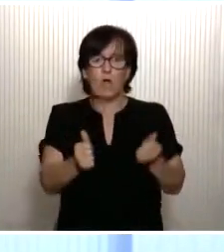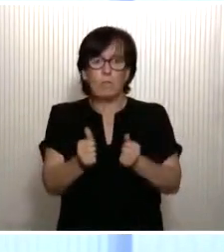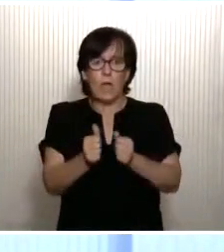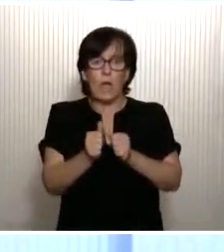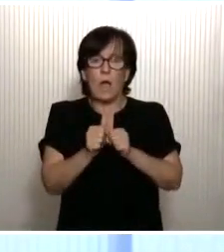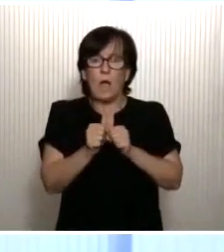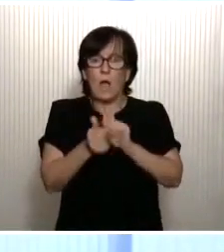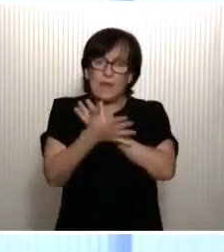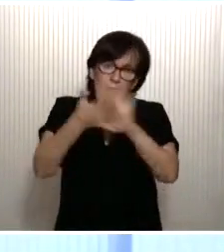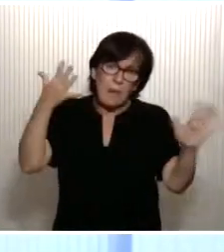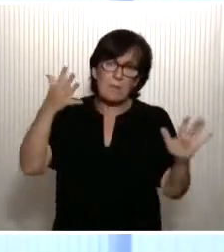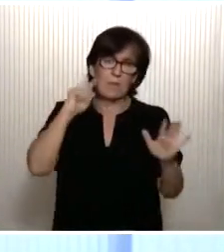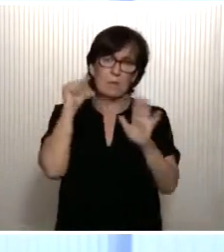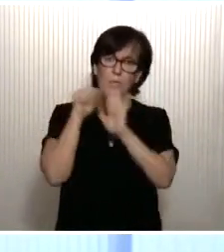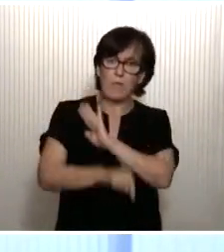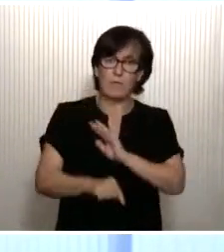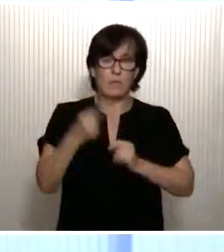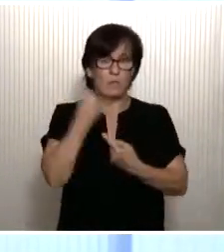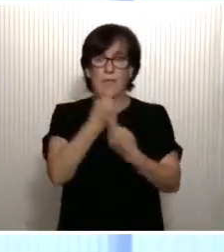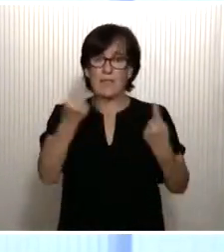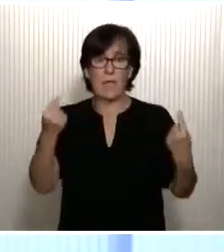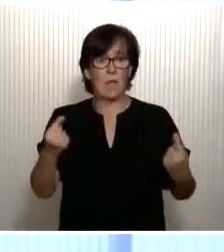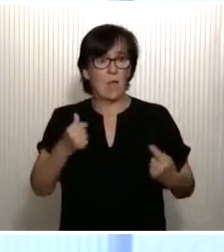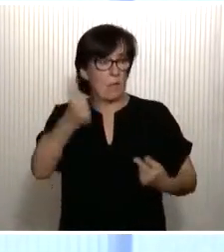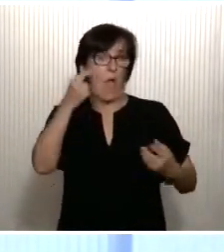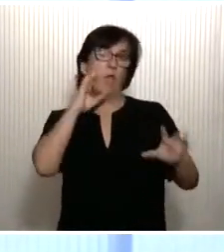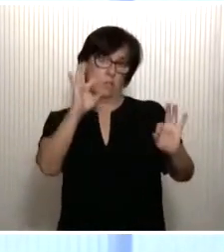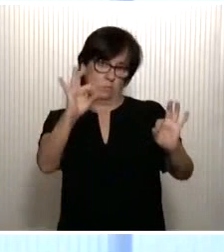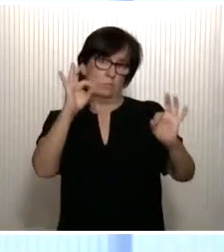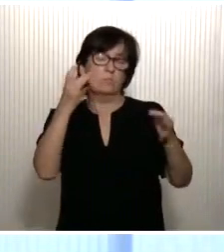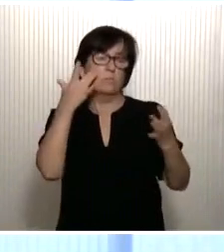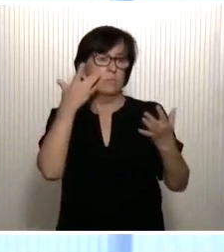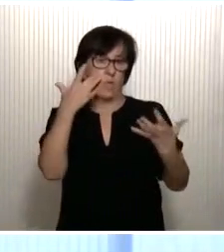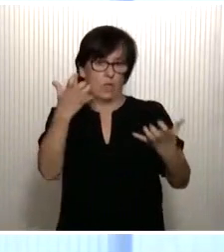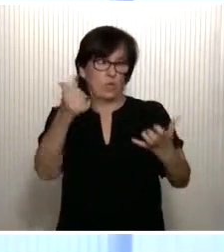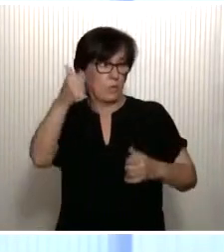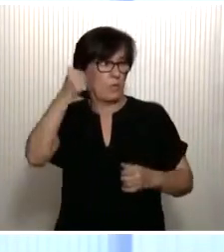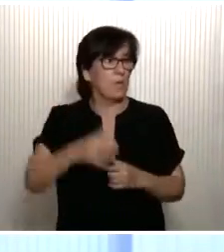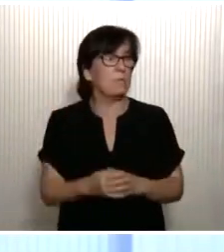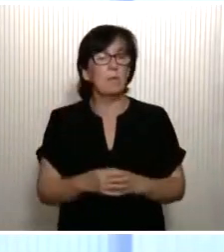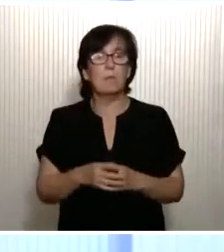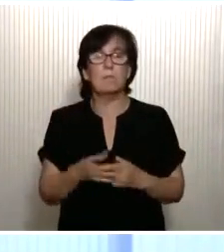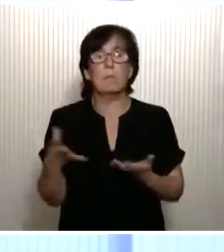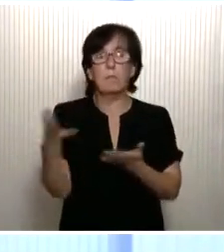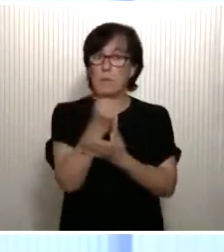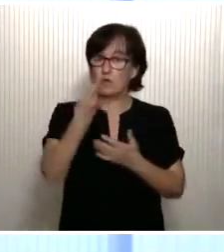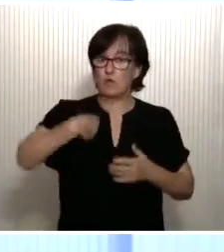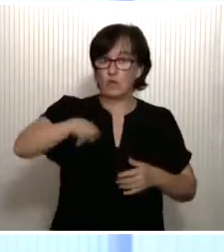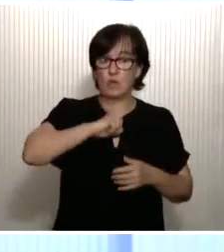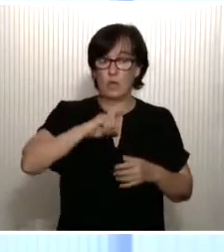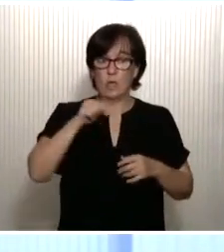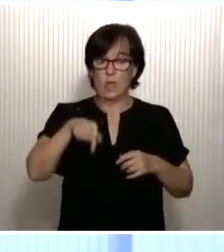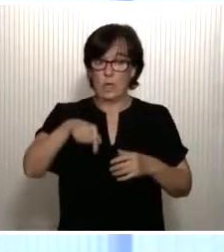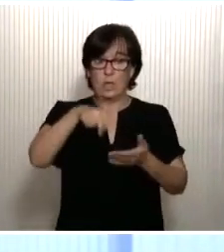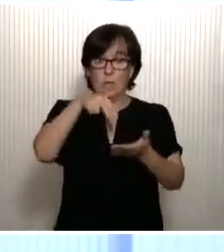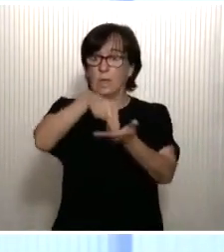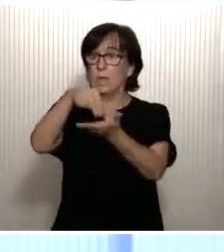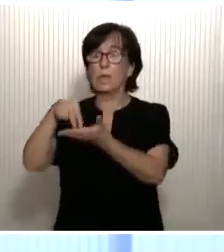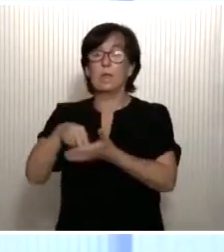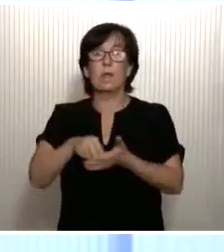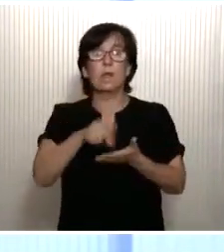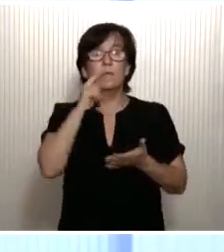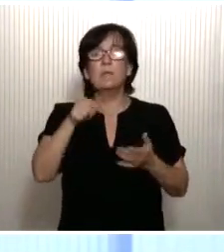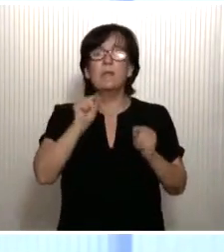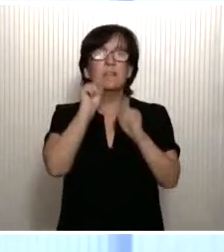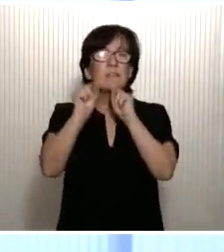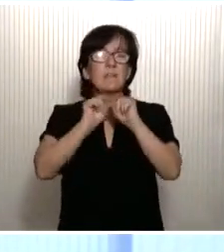muy profunda. Y cada vez es más obvio, al menos para todos los que estamos aquí presentes, que la evolución